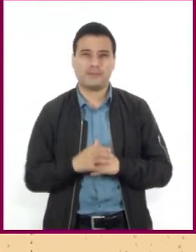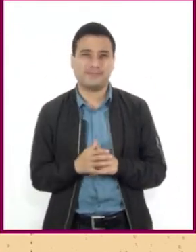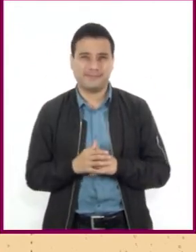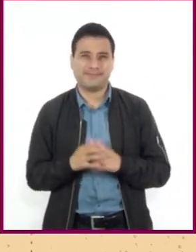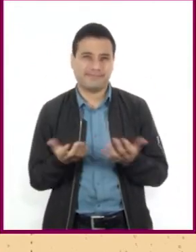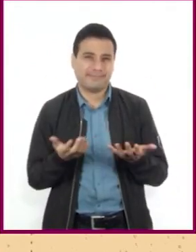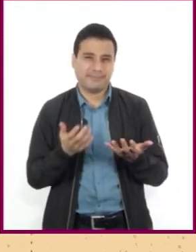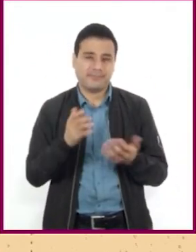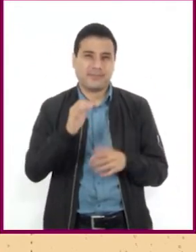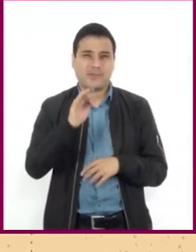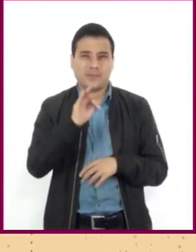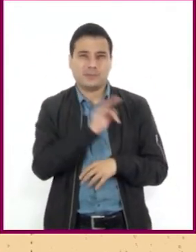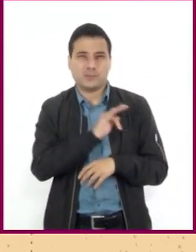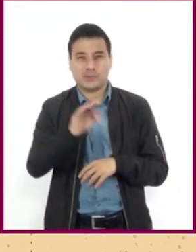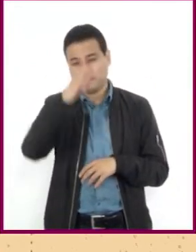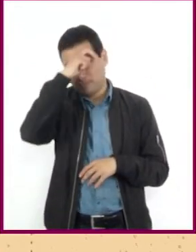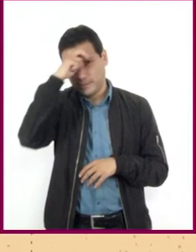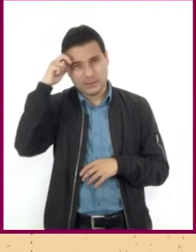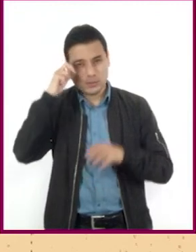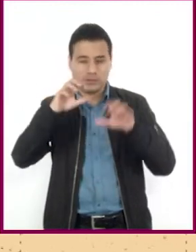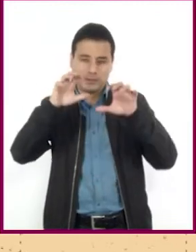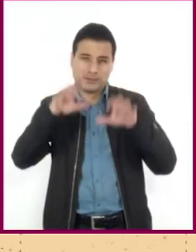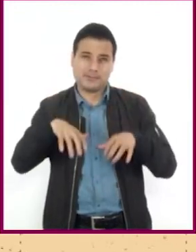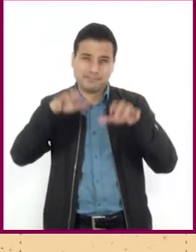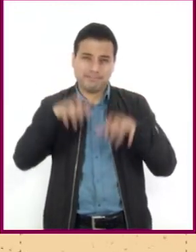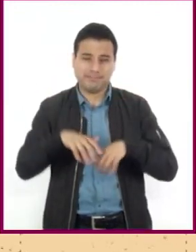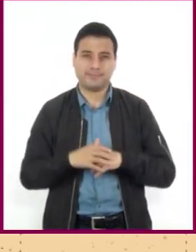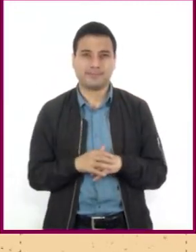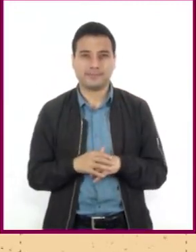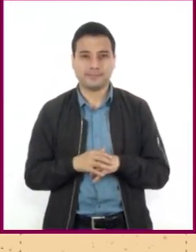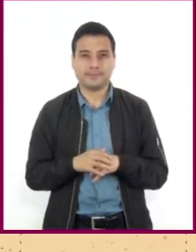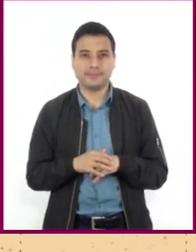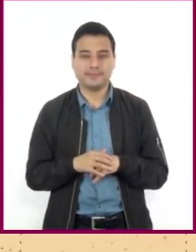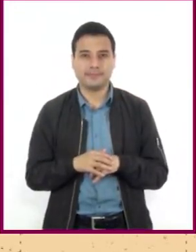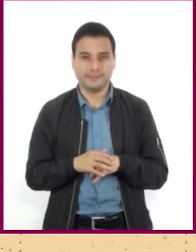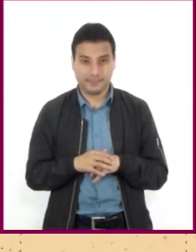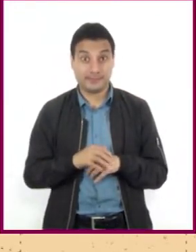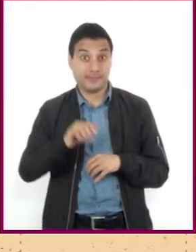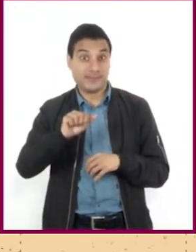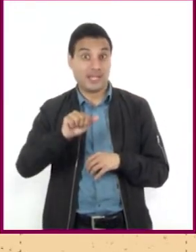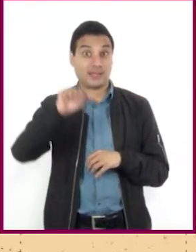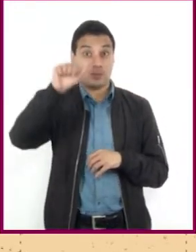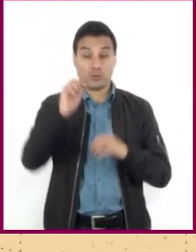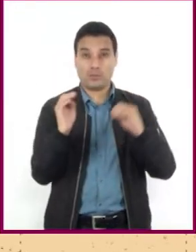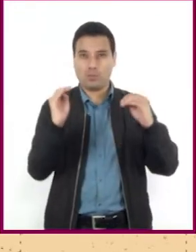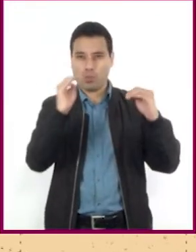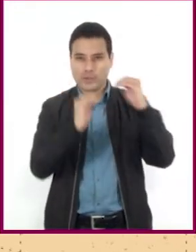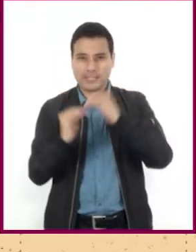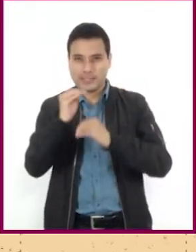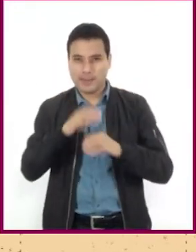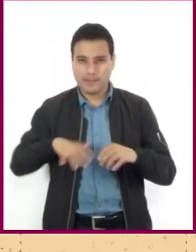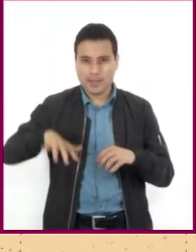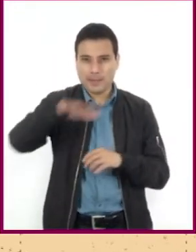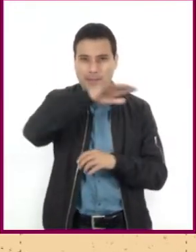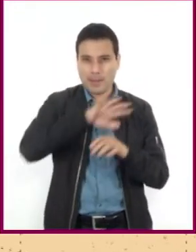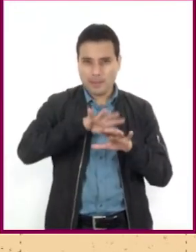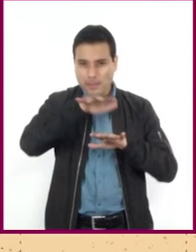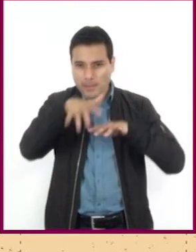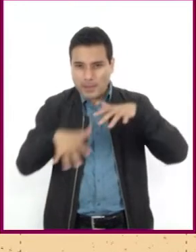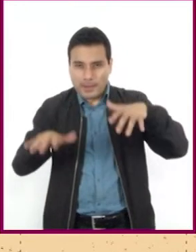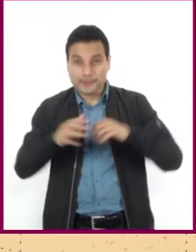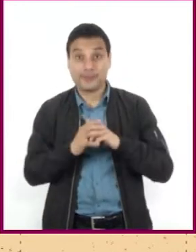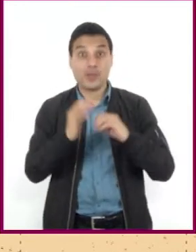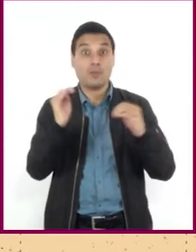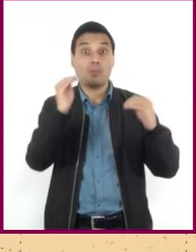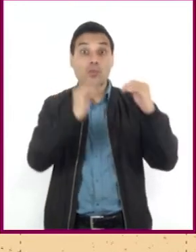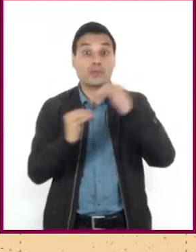ocurren en el verano. La altitud y el relieve modifican esos elementos, de manera que en las sierras